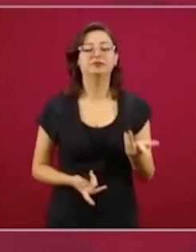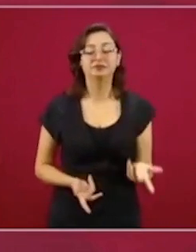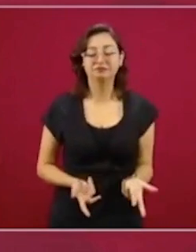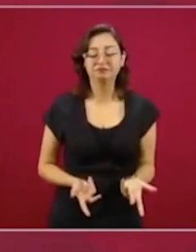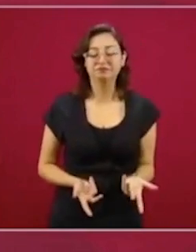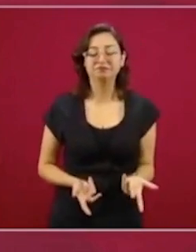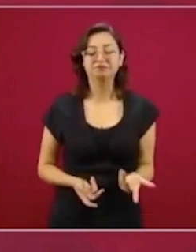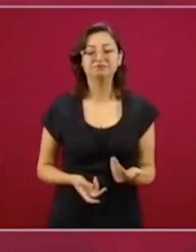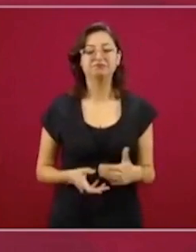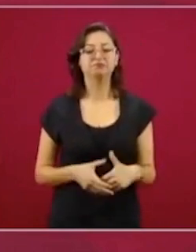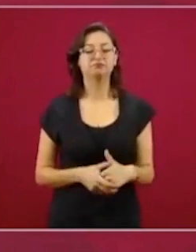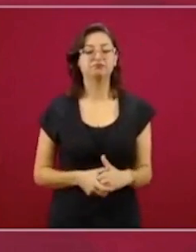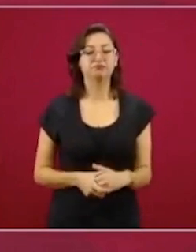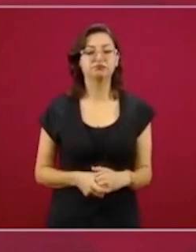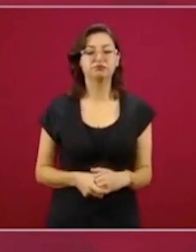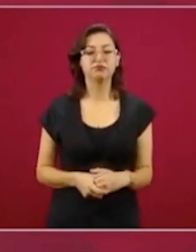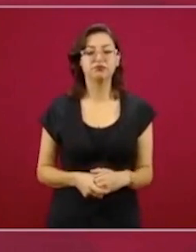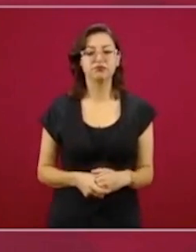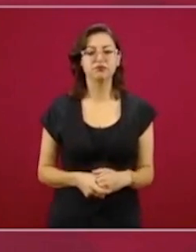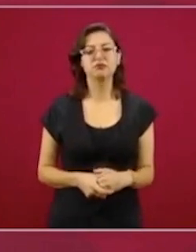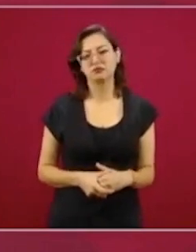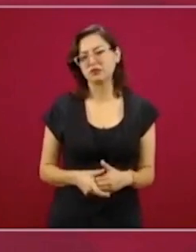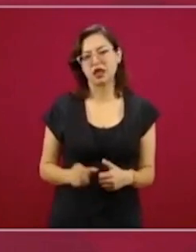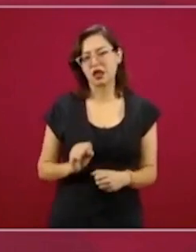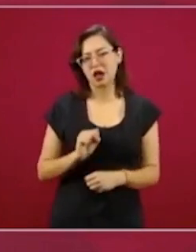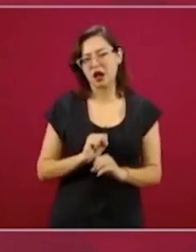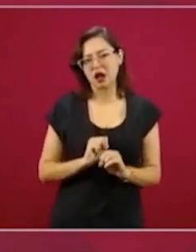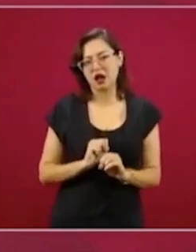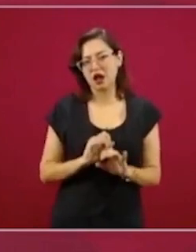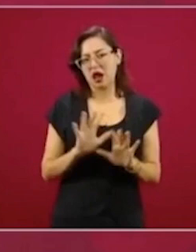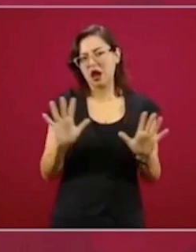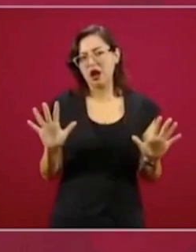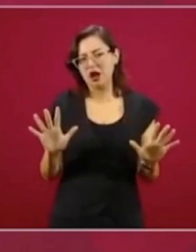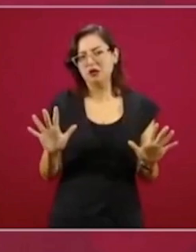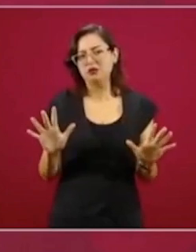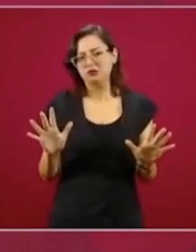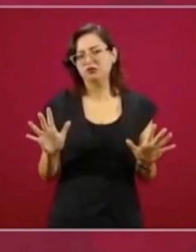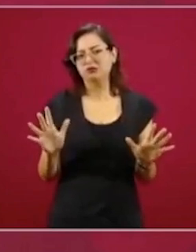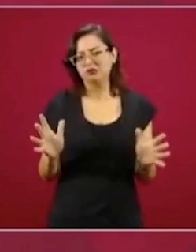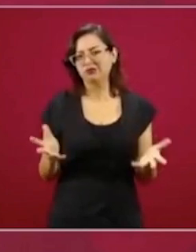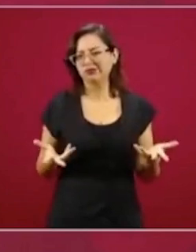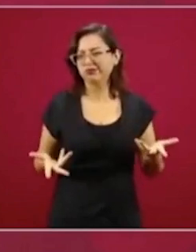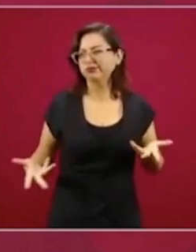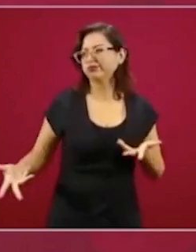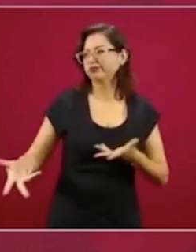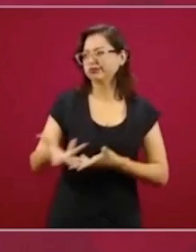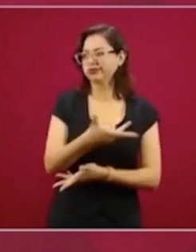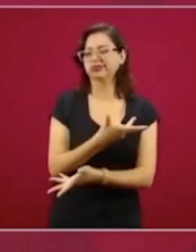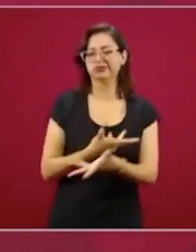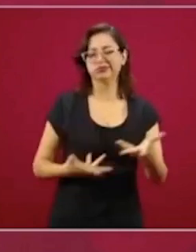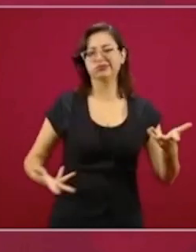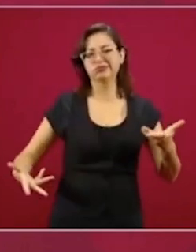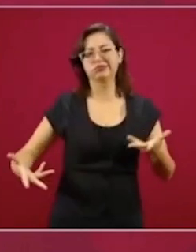afecta la convivencia social.